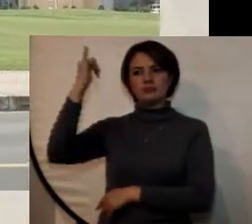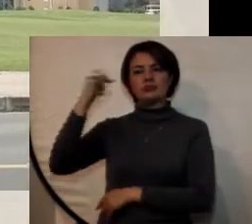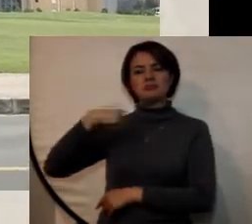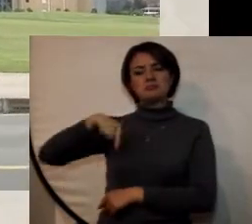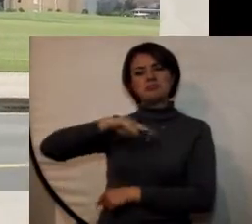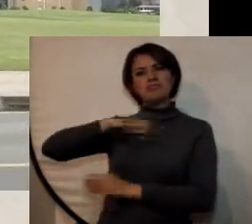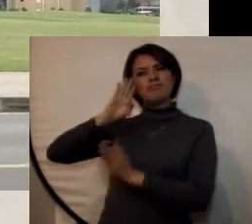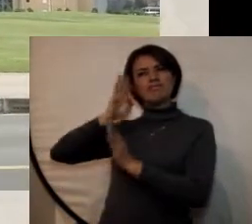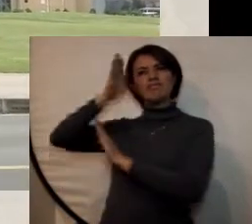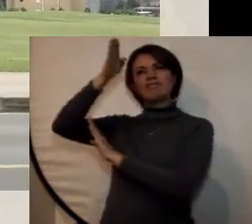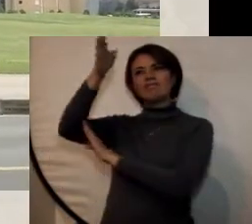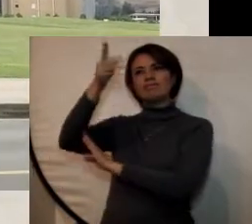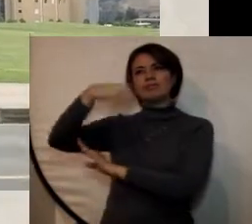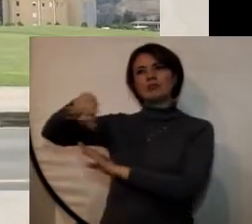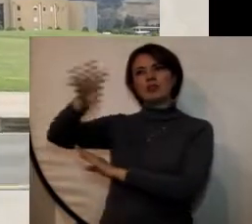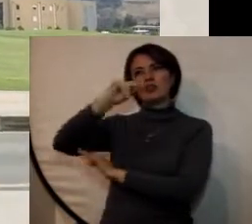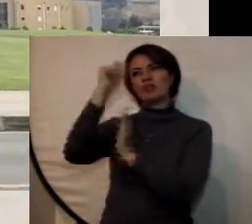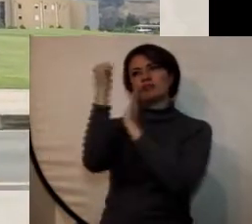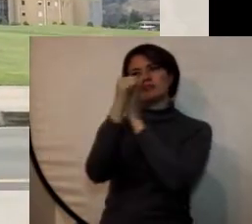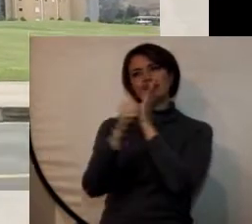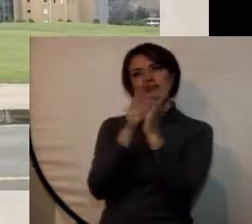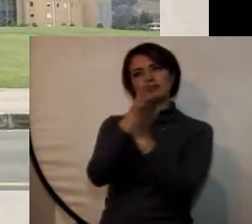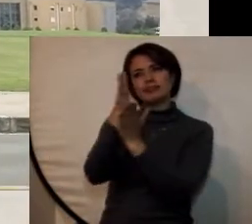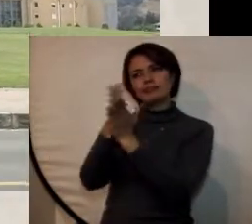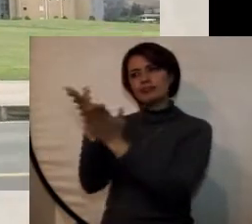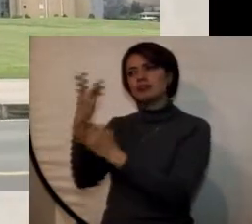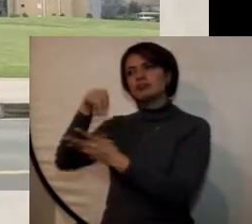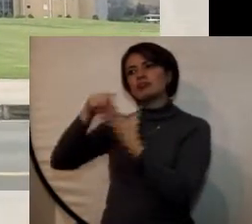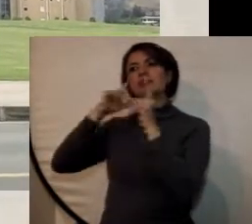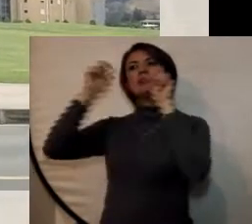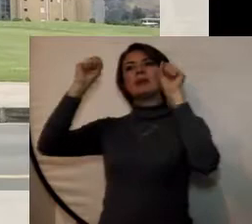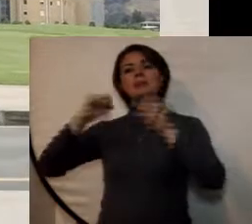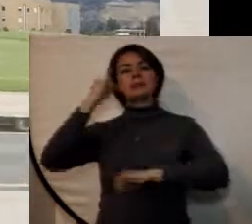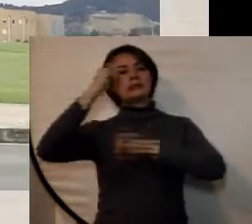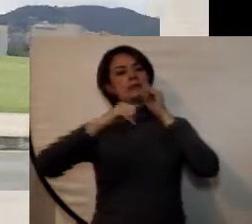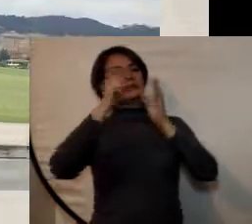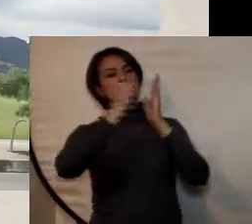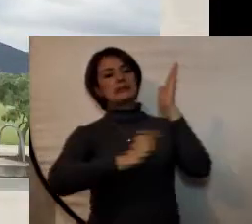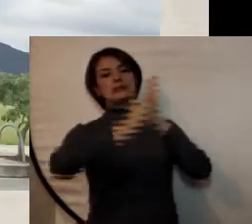para que todos los programas cuenten con un aval internacional?